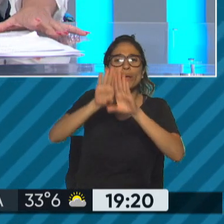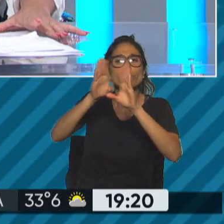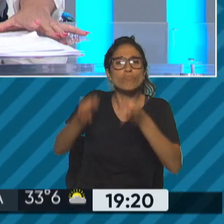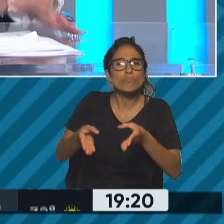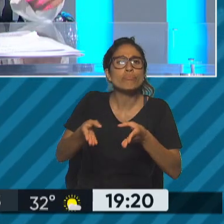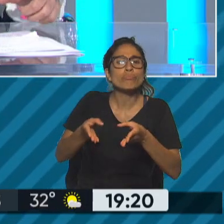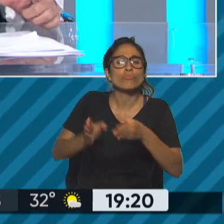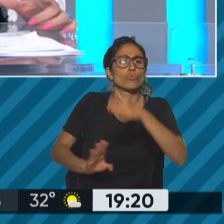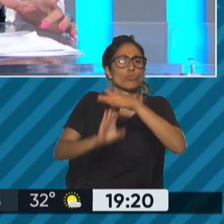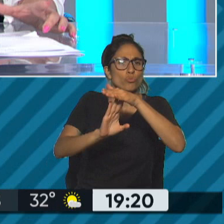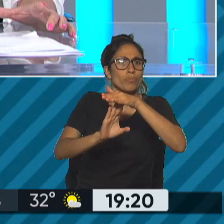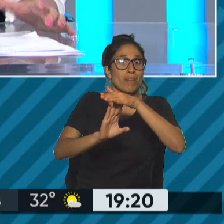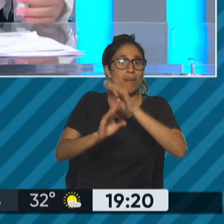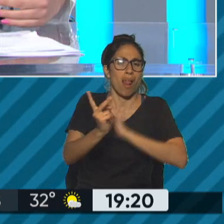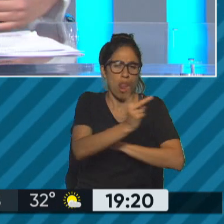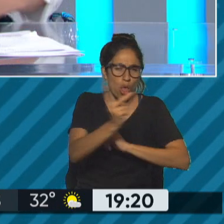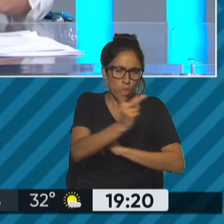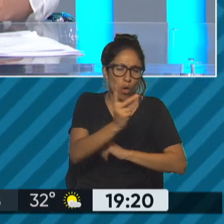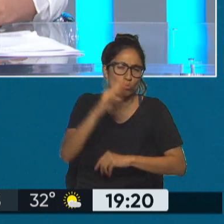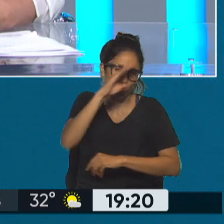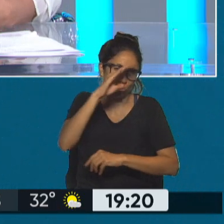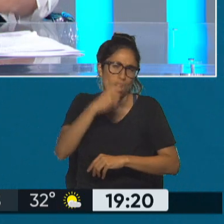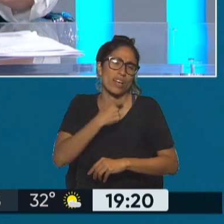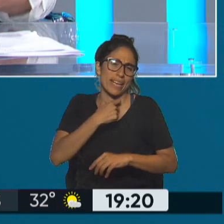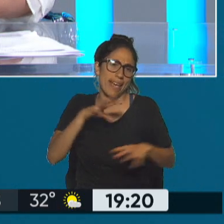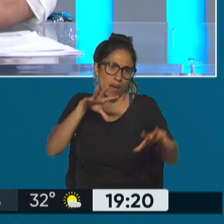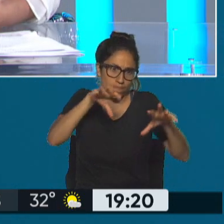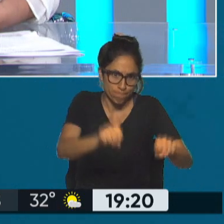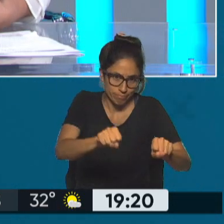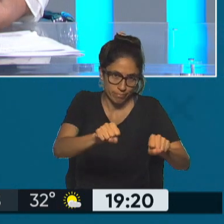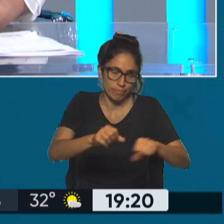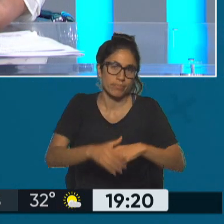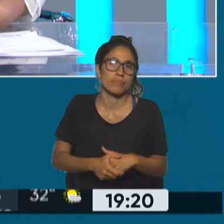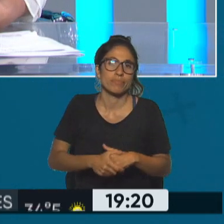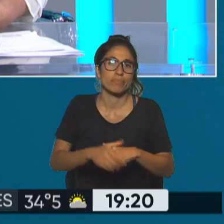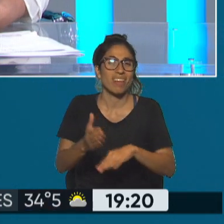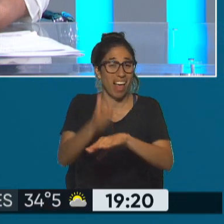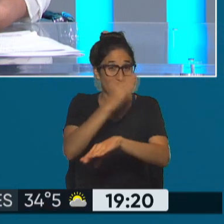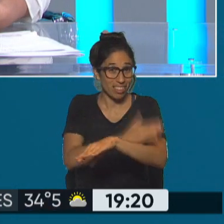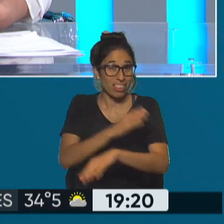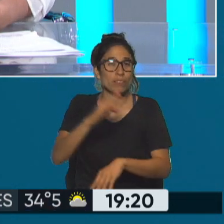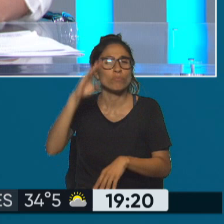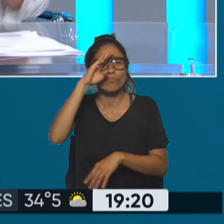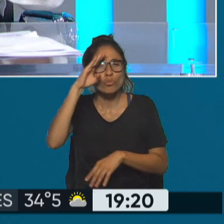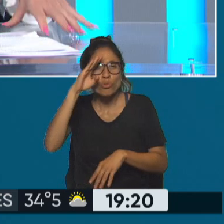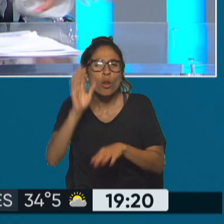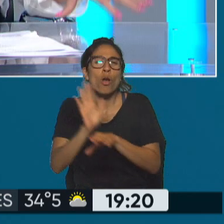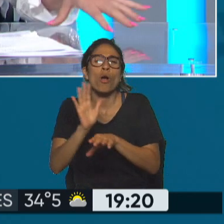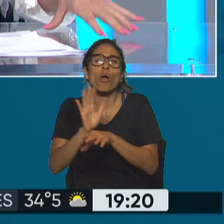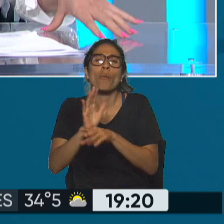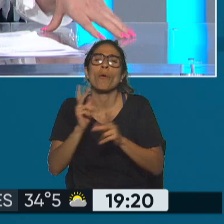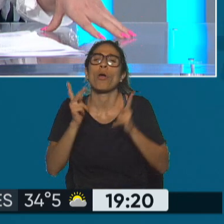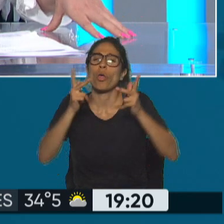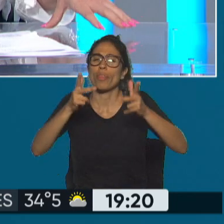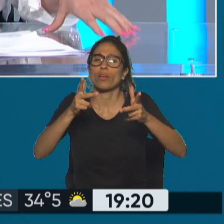Jair Bolsonaro justamente porque Bolsonaro al denunciar por ejemplo fraude o incluso investigado por la fake news se convirtió